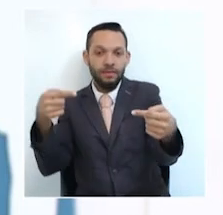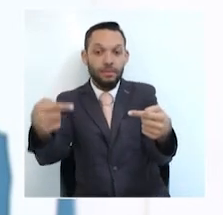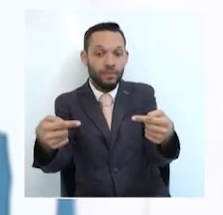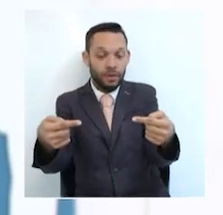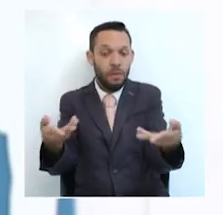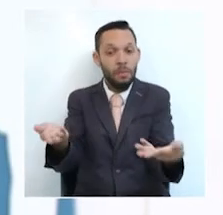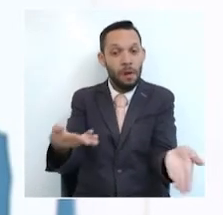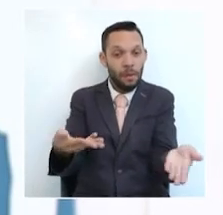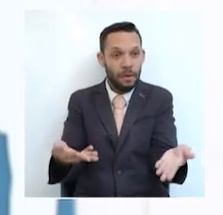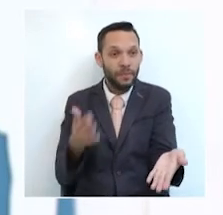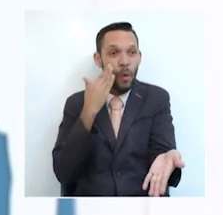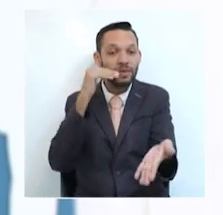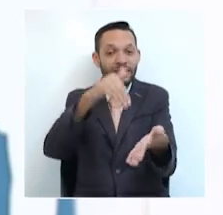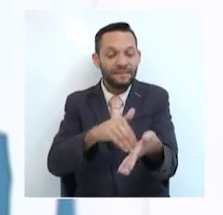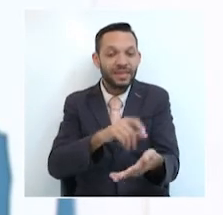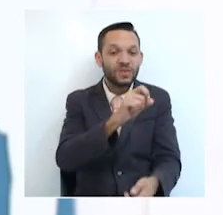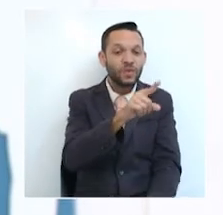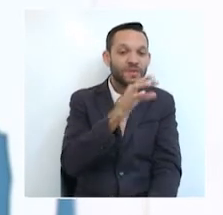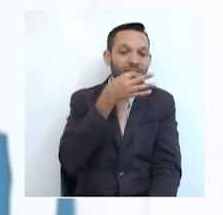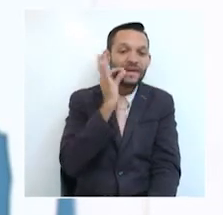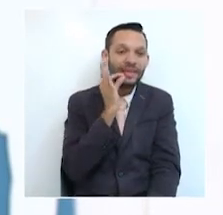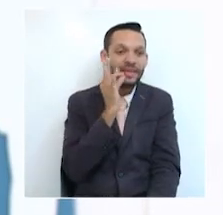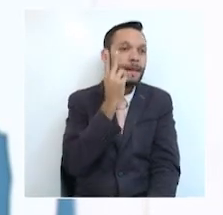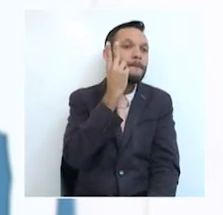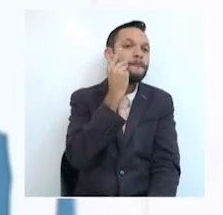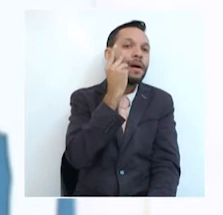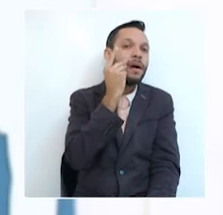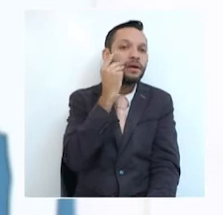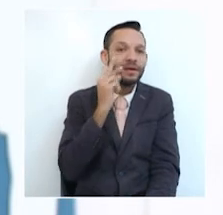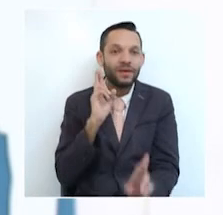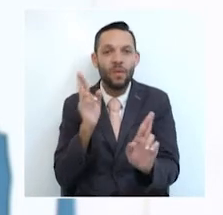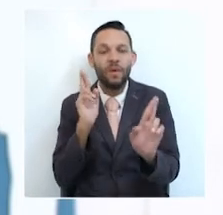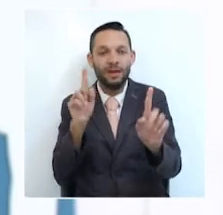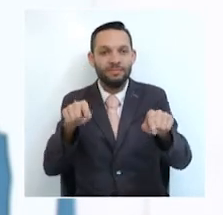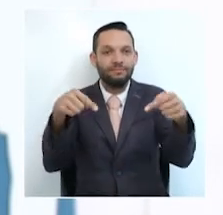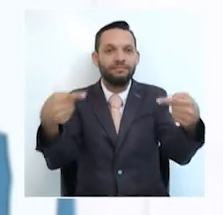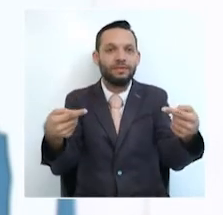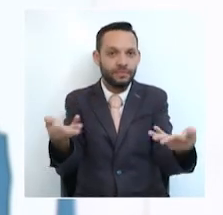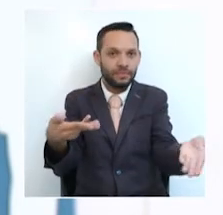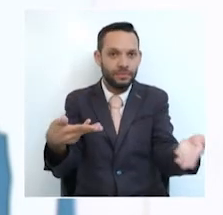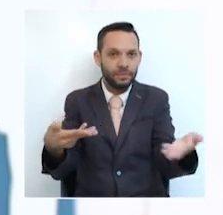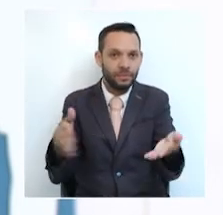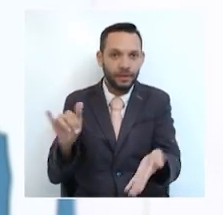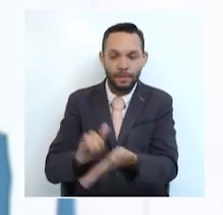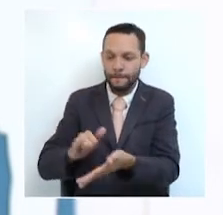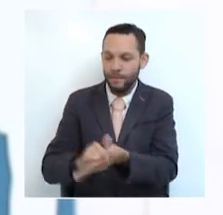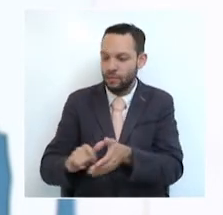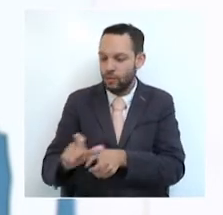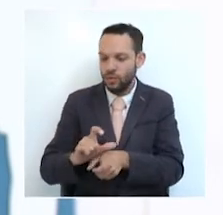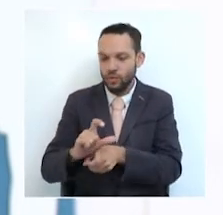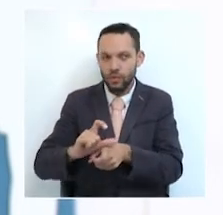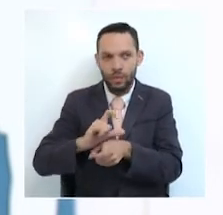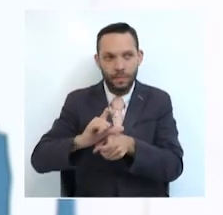muy bonito ver un clásico nuevamente regional entre Once Caldas y Deportivo Pereira. En la ciudad de Manizales se desarrolla el Campeonato